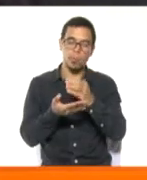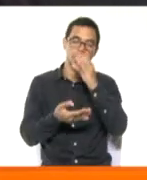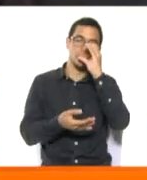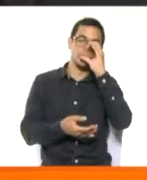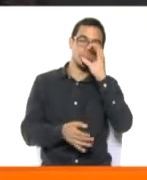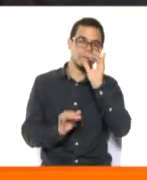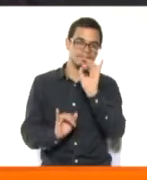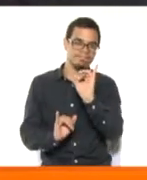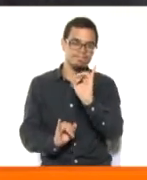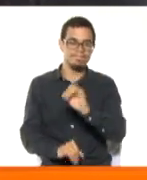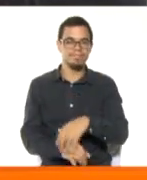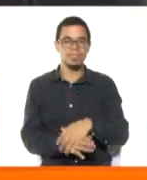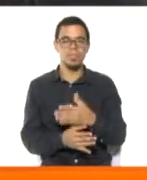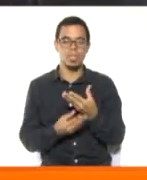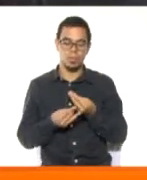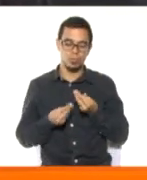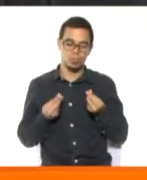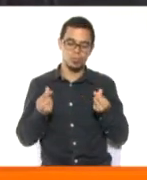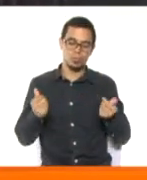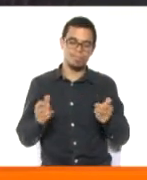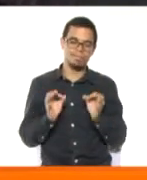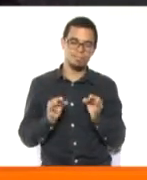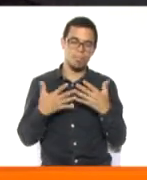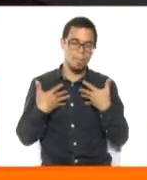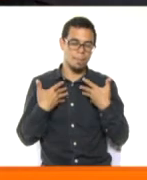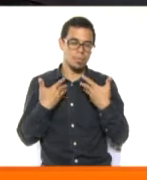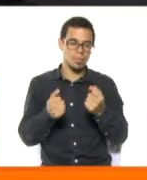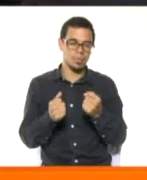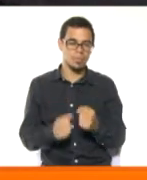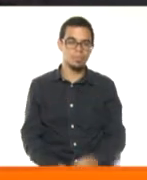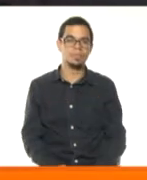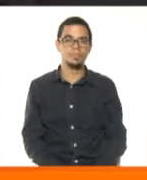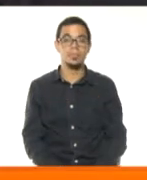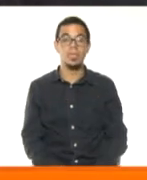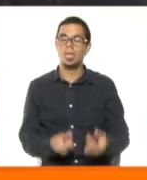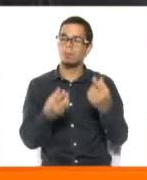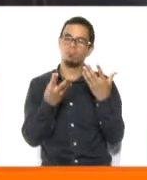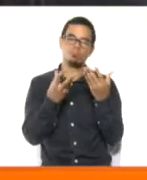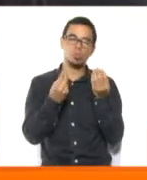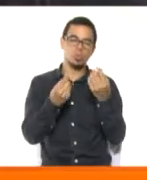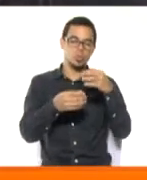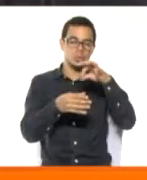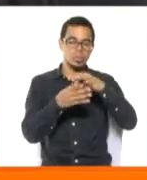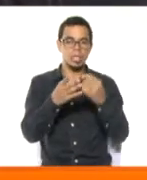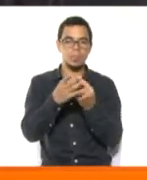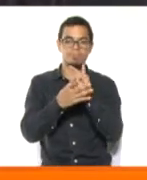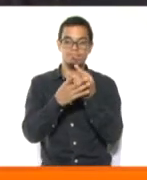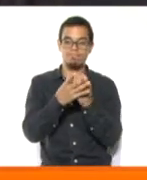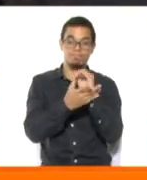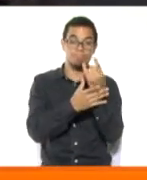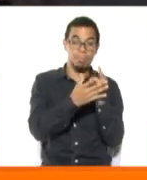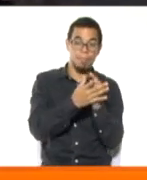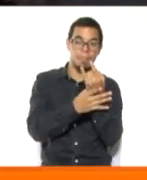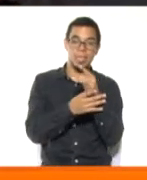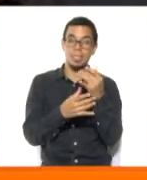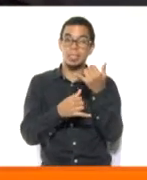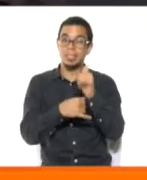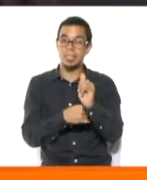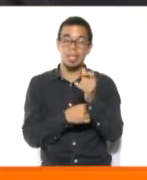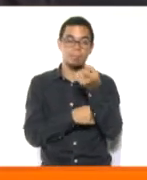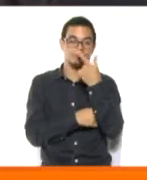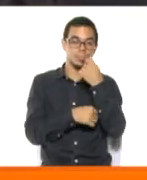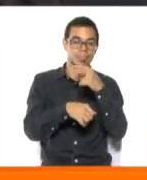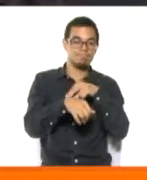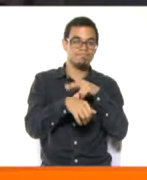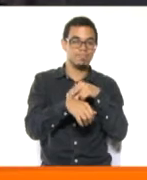malestares. Y así muchas otras plantas. Es una diversidad inmensa de plantas medicinales con las que contamos, Belkis.